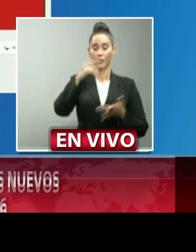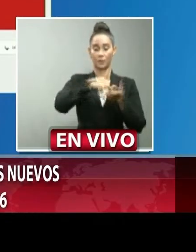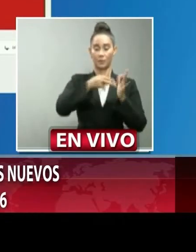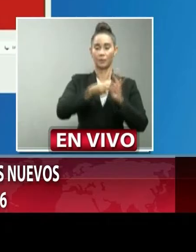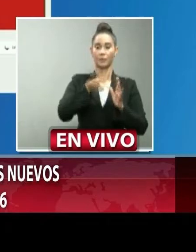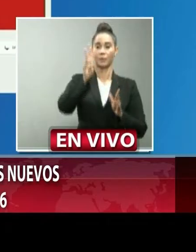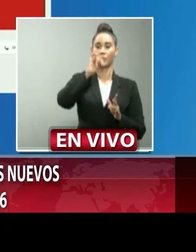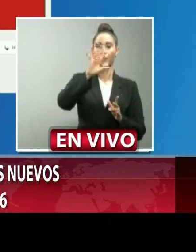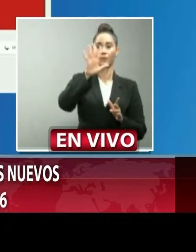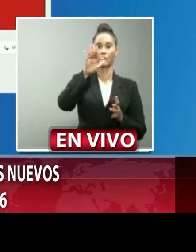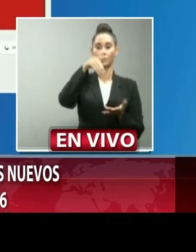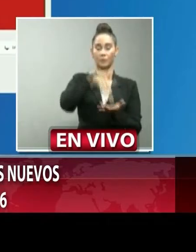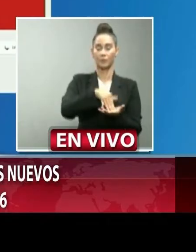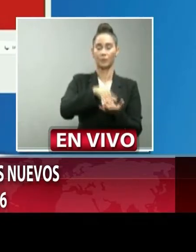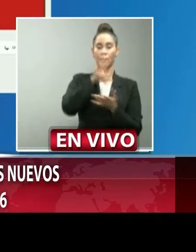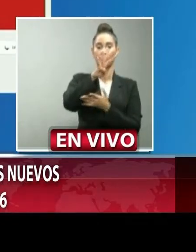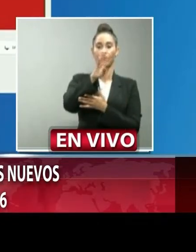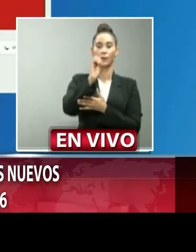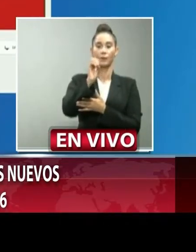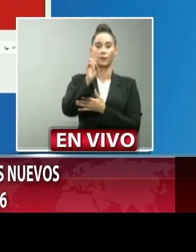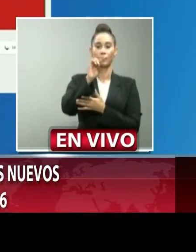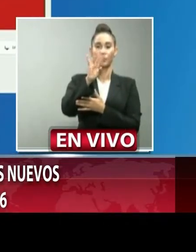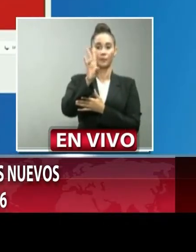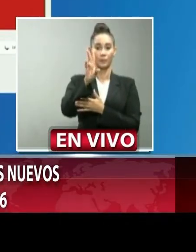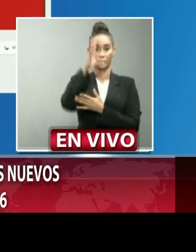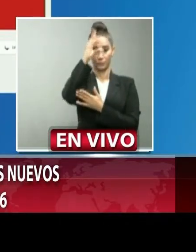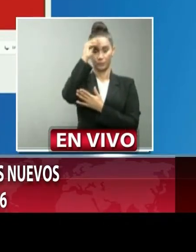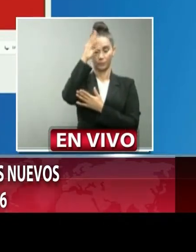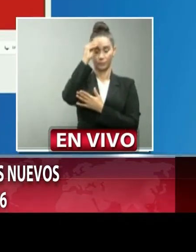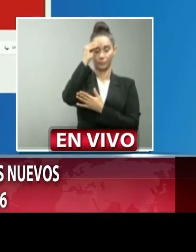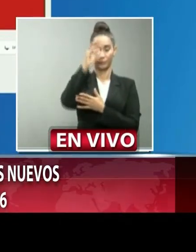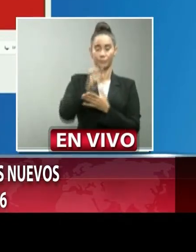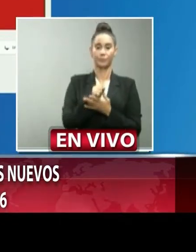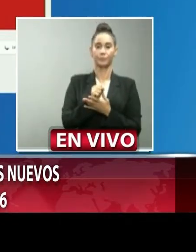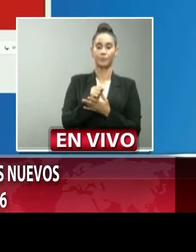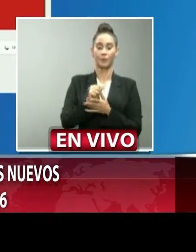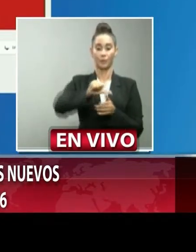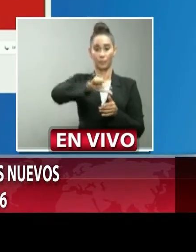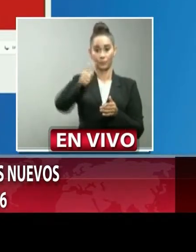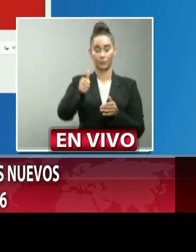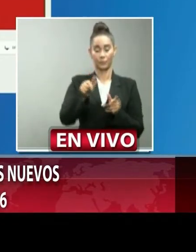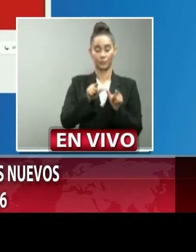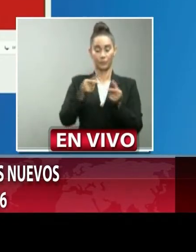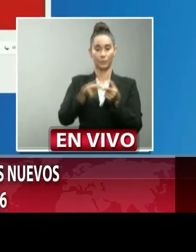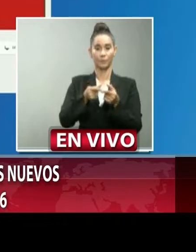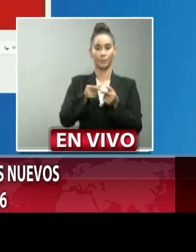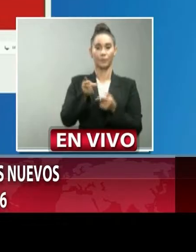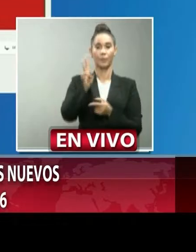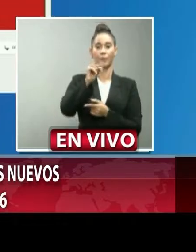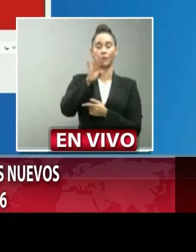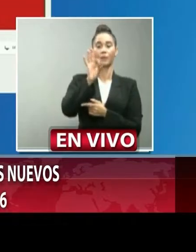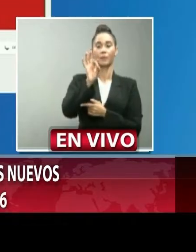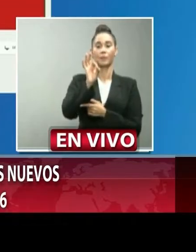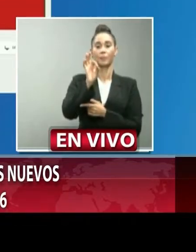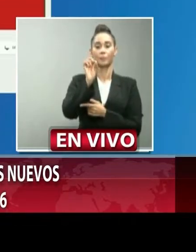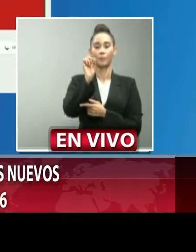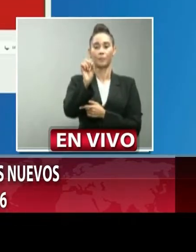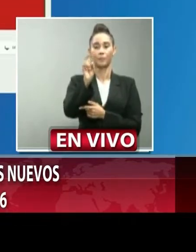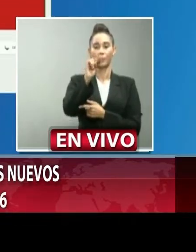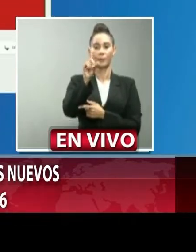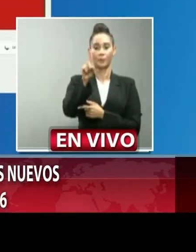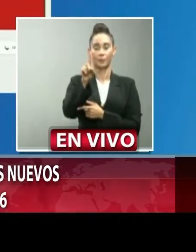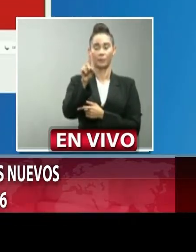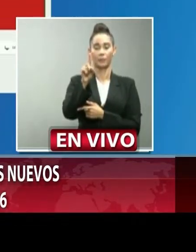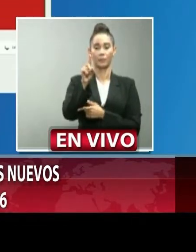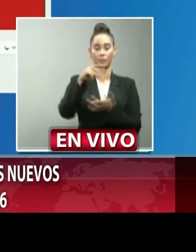.427 son hombres y el 56.21% es